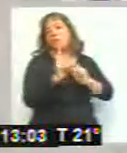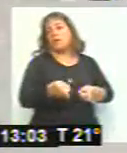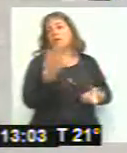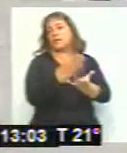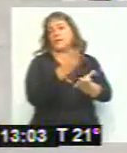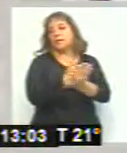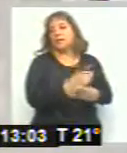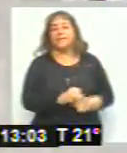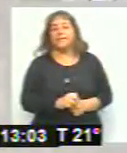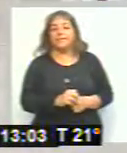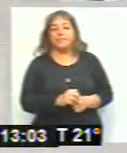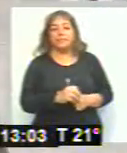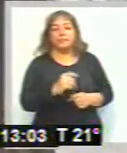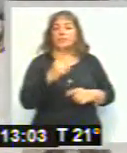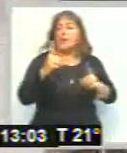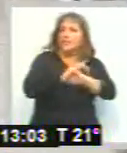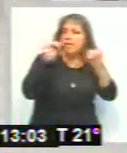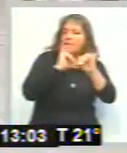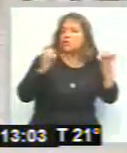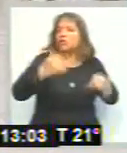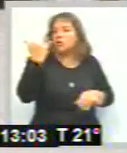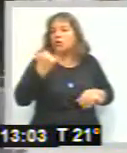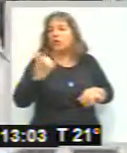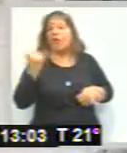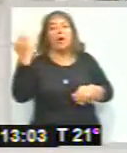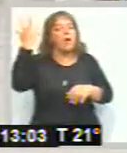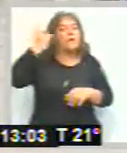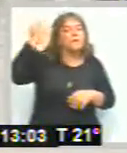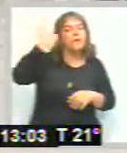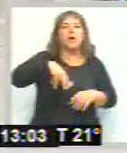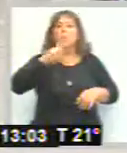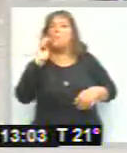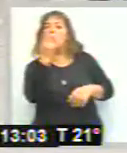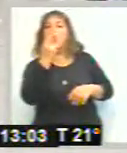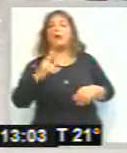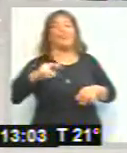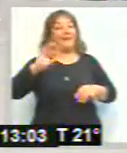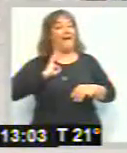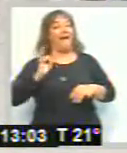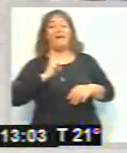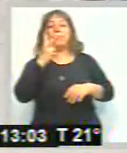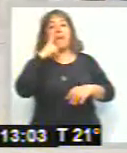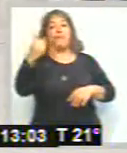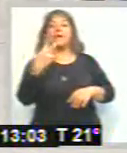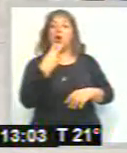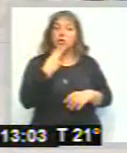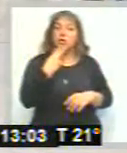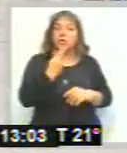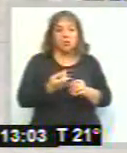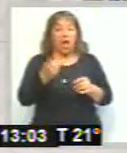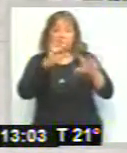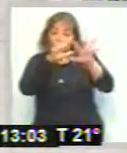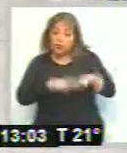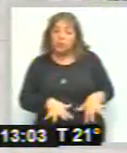Novedades en torno al caso de las turistas francesas asesinadas en el año 2011. Tiene que ver con que se presentó un escrito